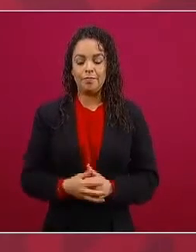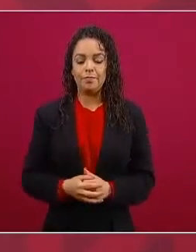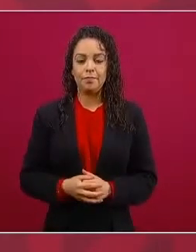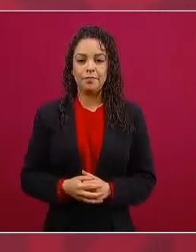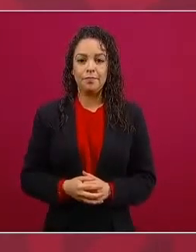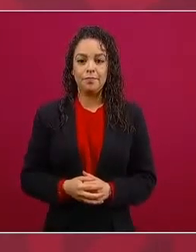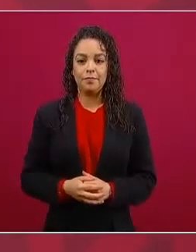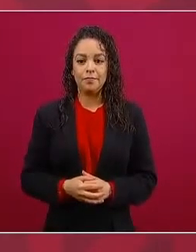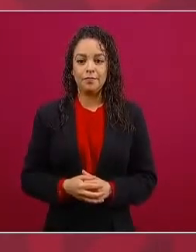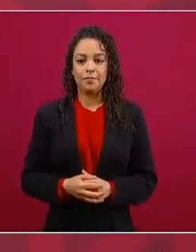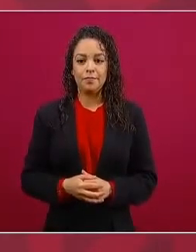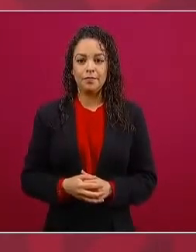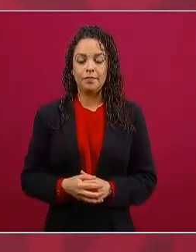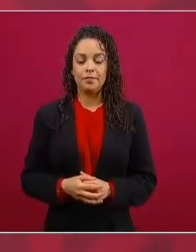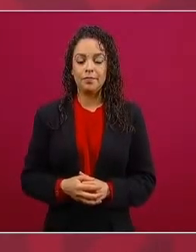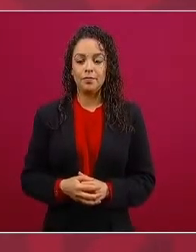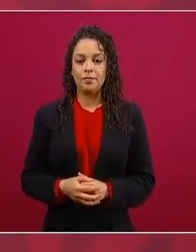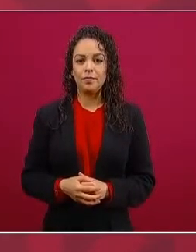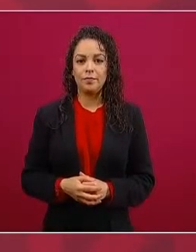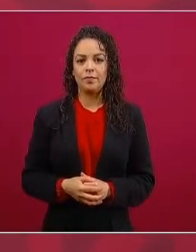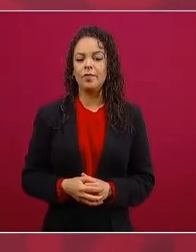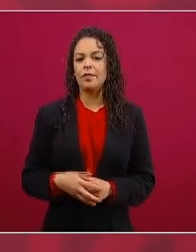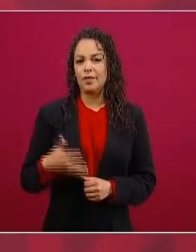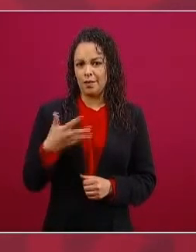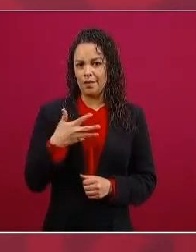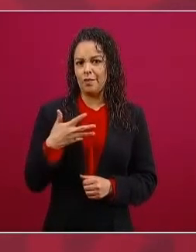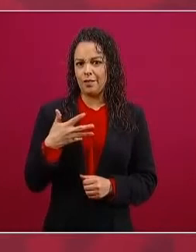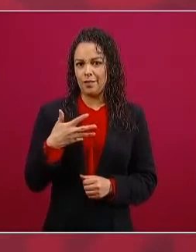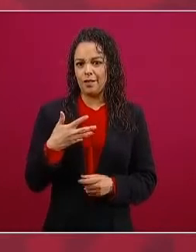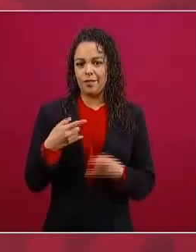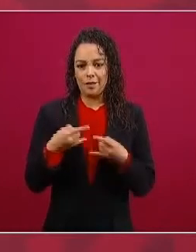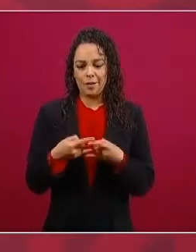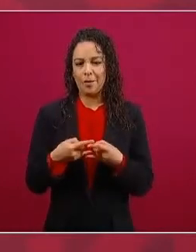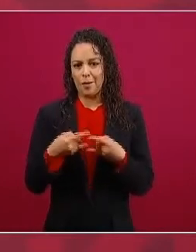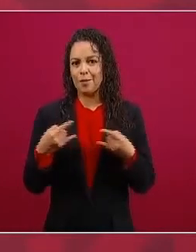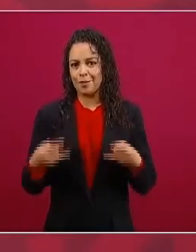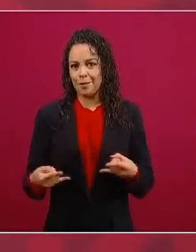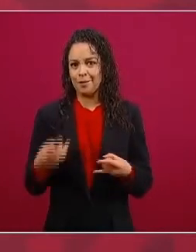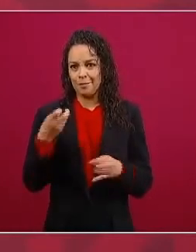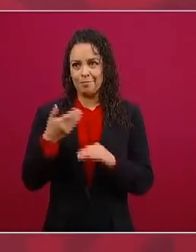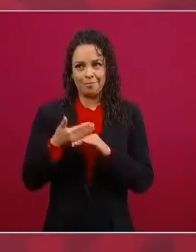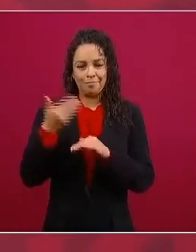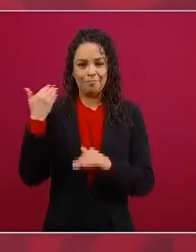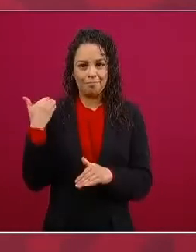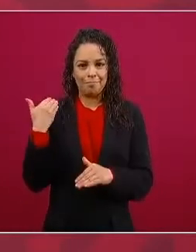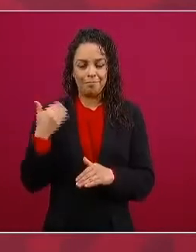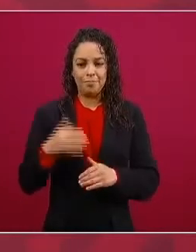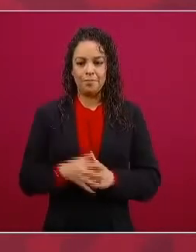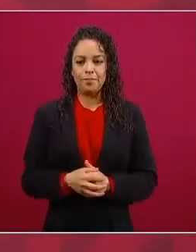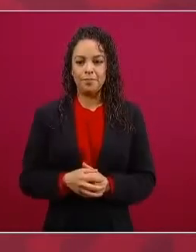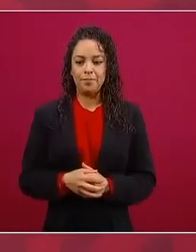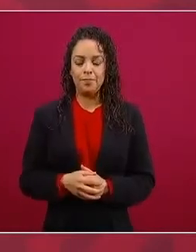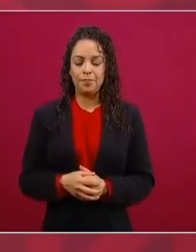va al tesoro el entonces